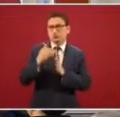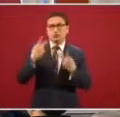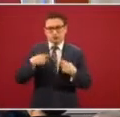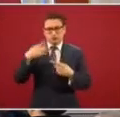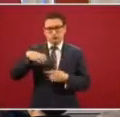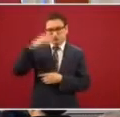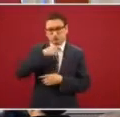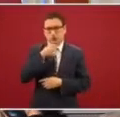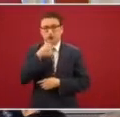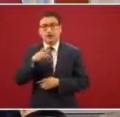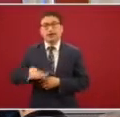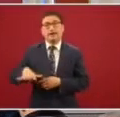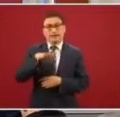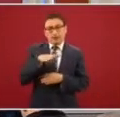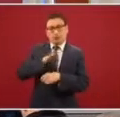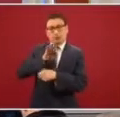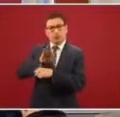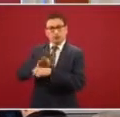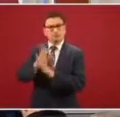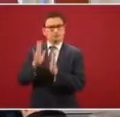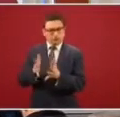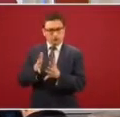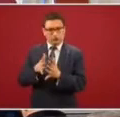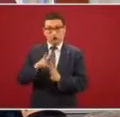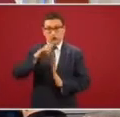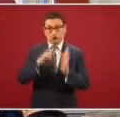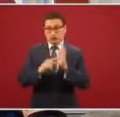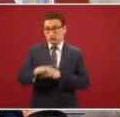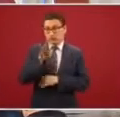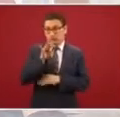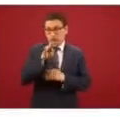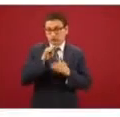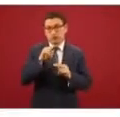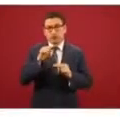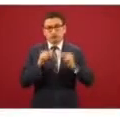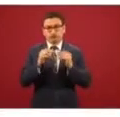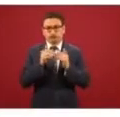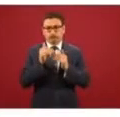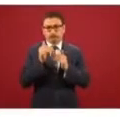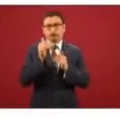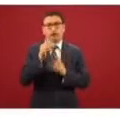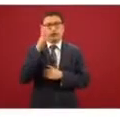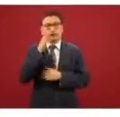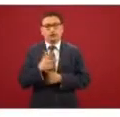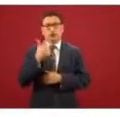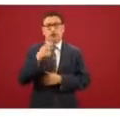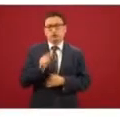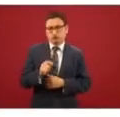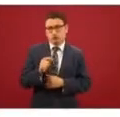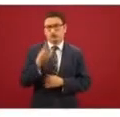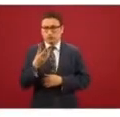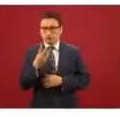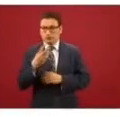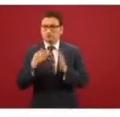que ya recibían el beneficio, en el 2019 alcanzamos una cifra de casi 8.3 millones